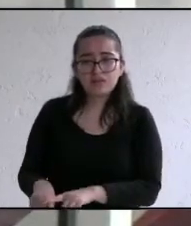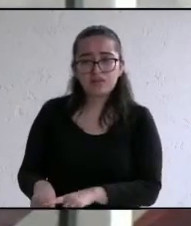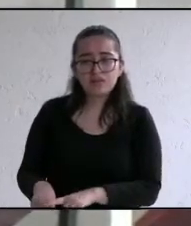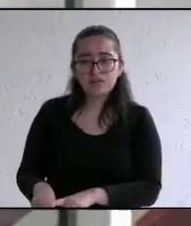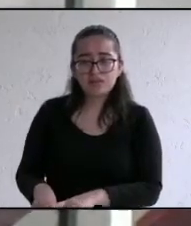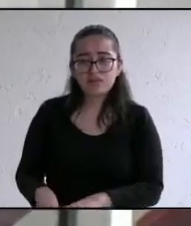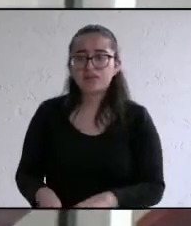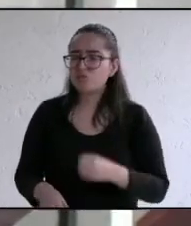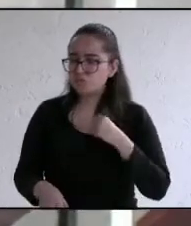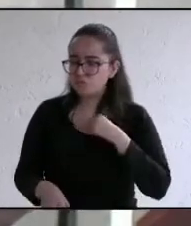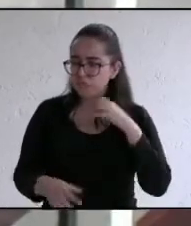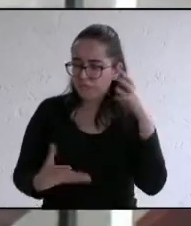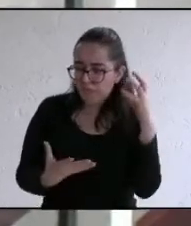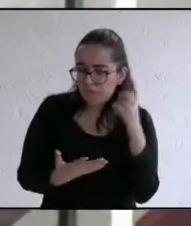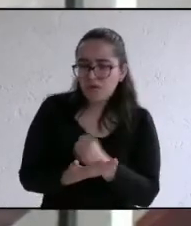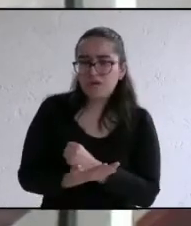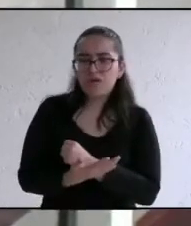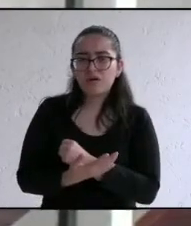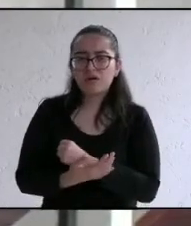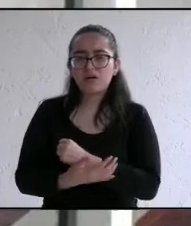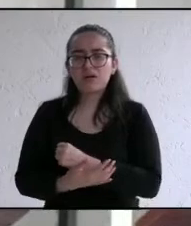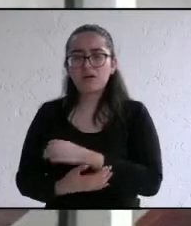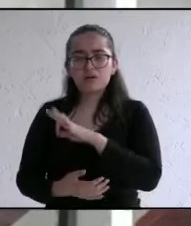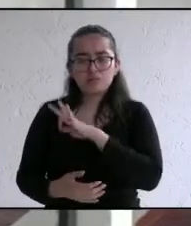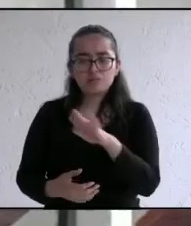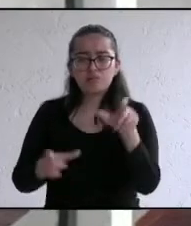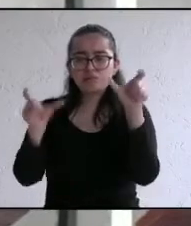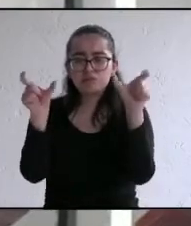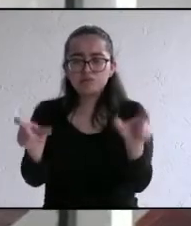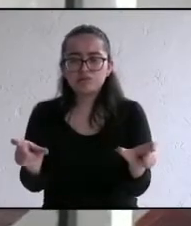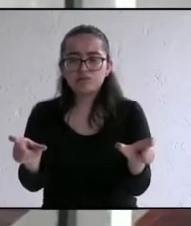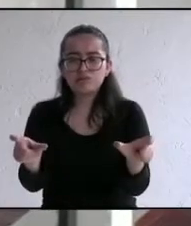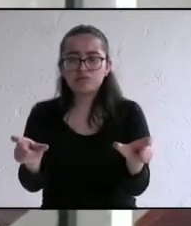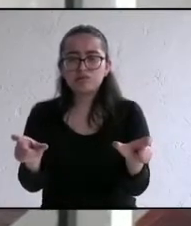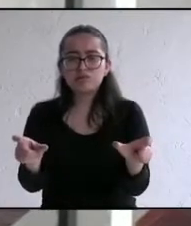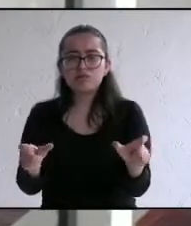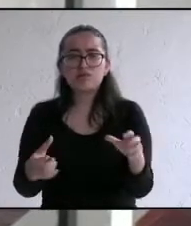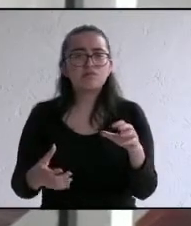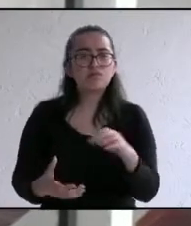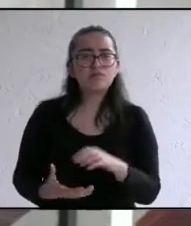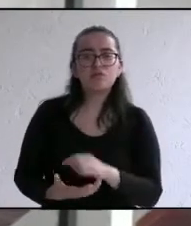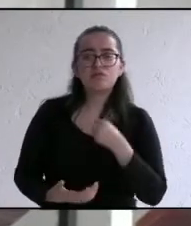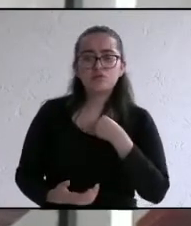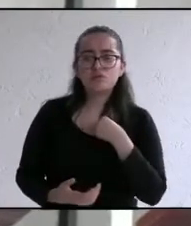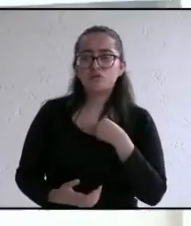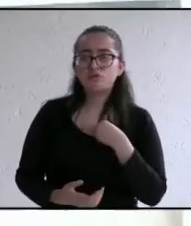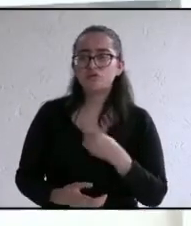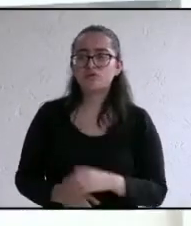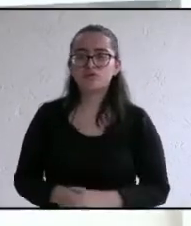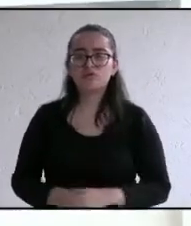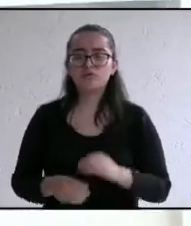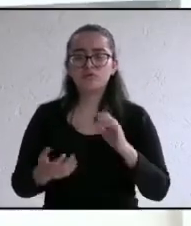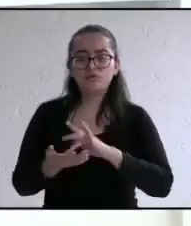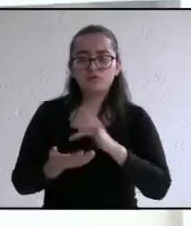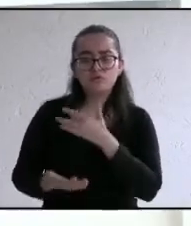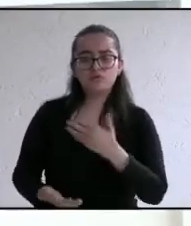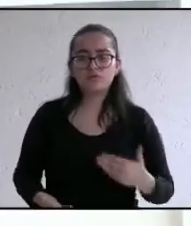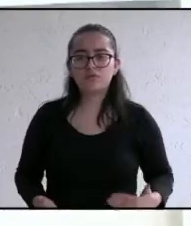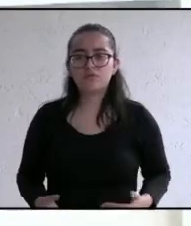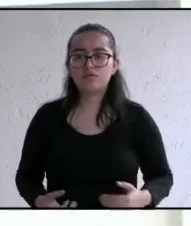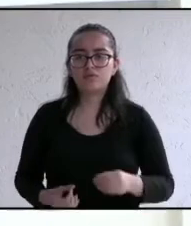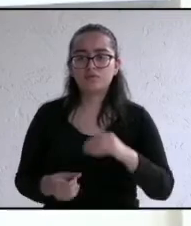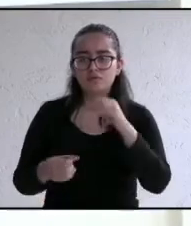vamos a echarle ganas a actopan en materia de seguridad nadie me gana soy máster en la materia el candidato